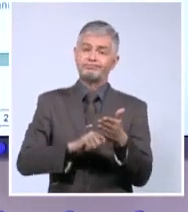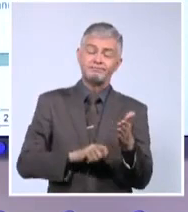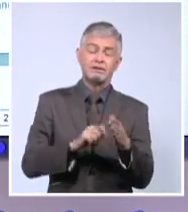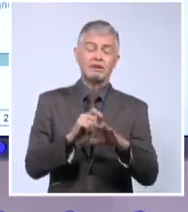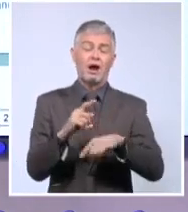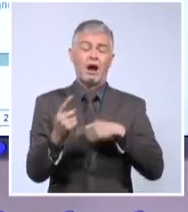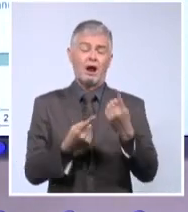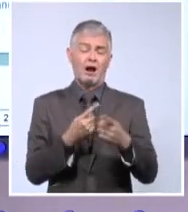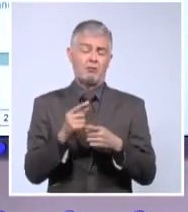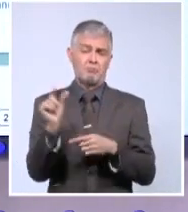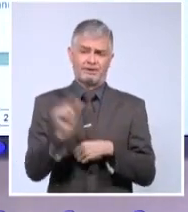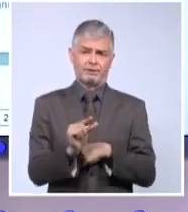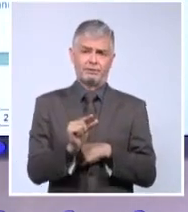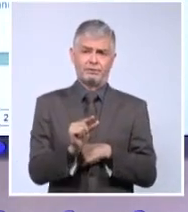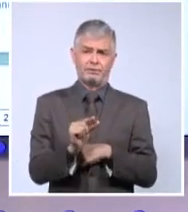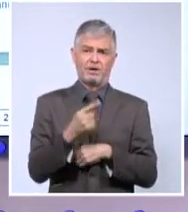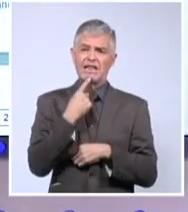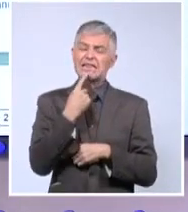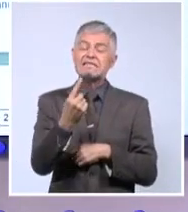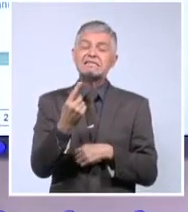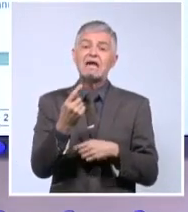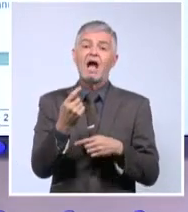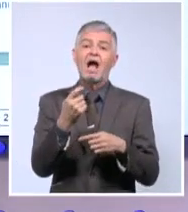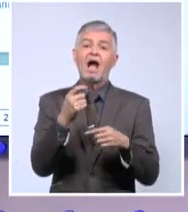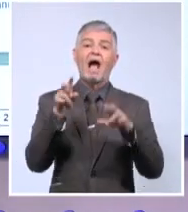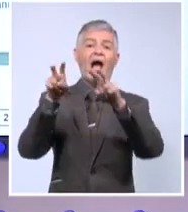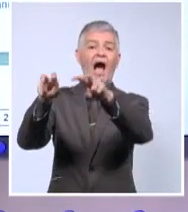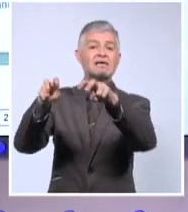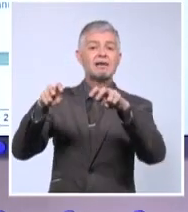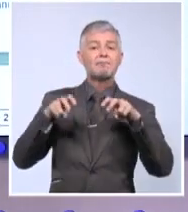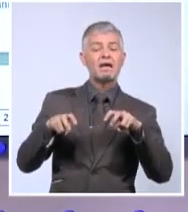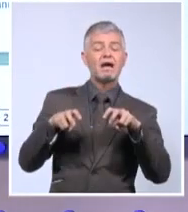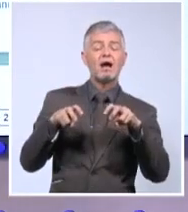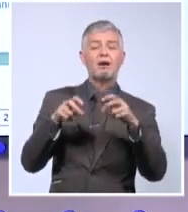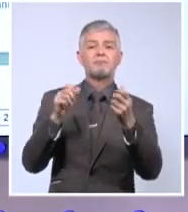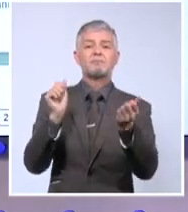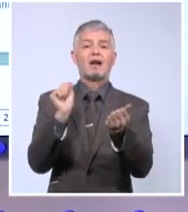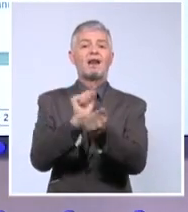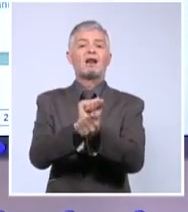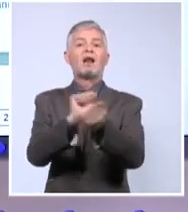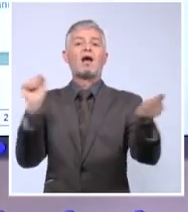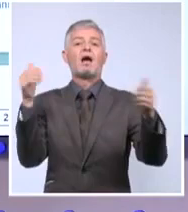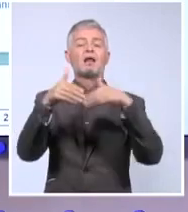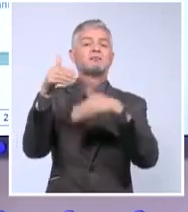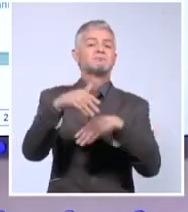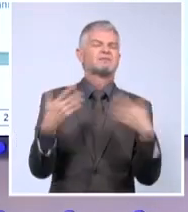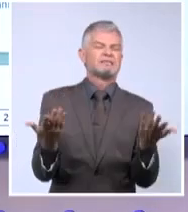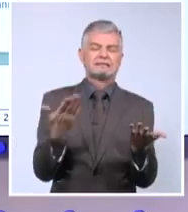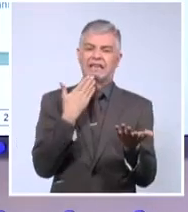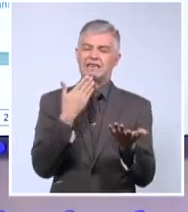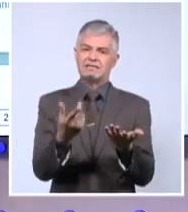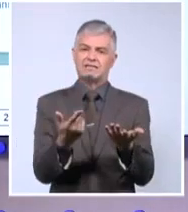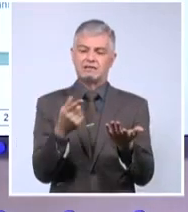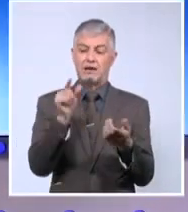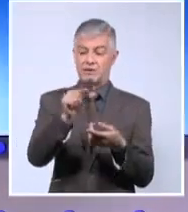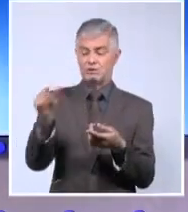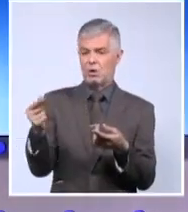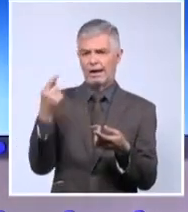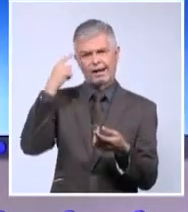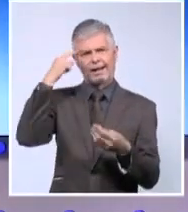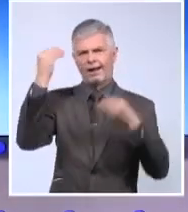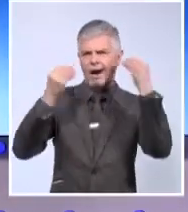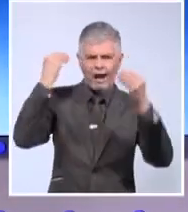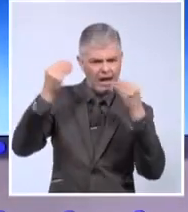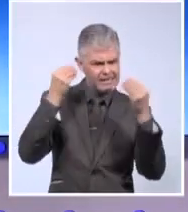dice Zúñiga? ¿Qué nos dice la Asamblea para la Democracia? Esta gente, miren, para resumir, sabe bien lo que quiere. Estudian, montan,